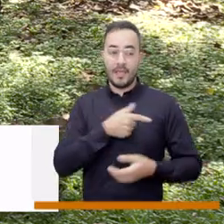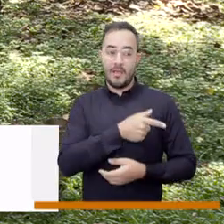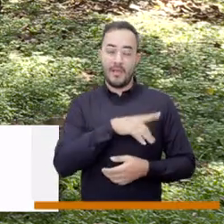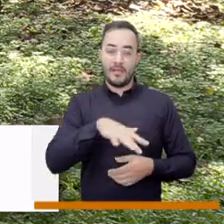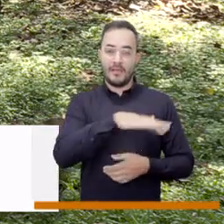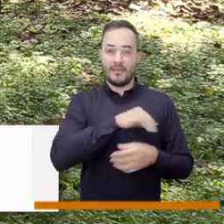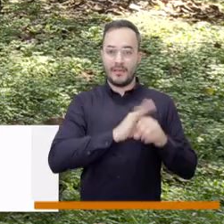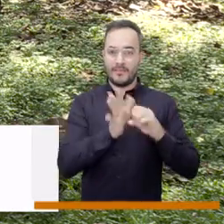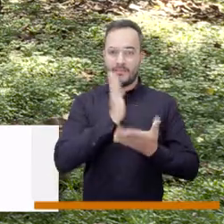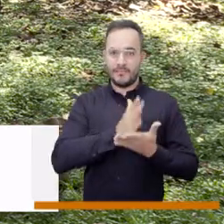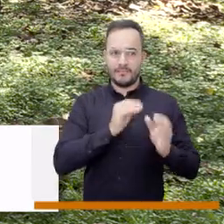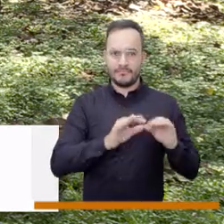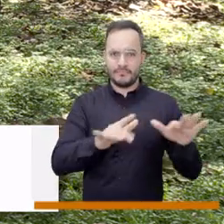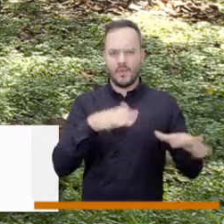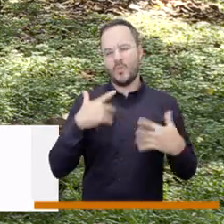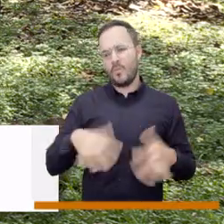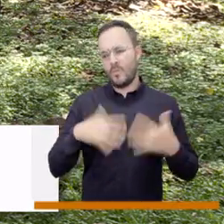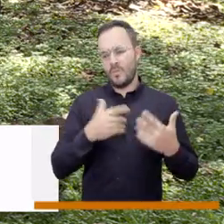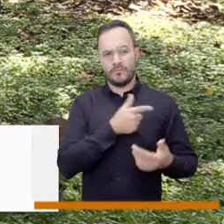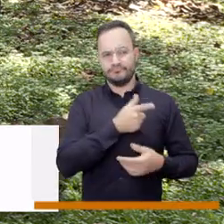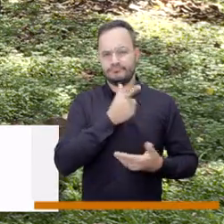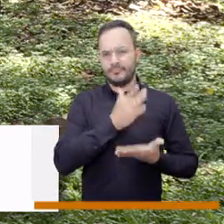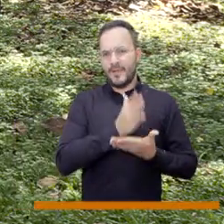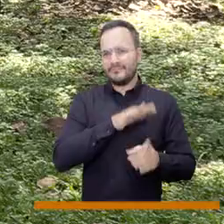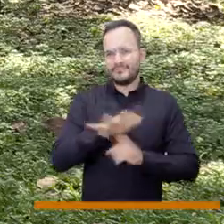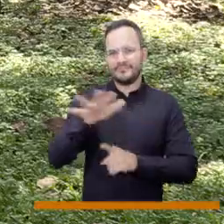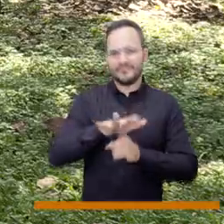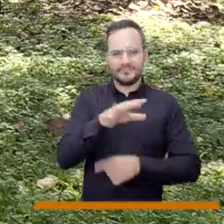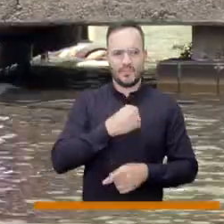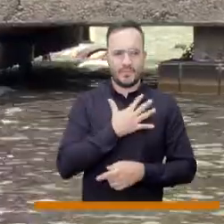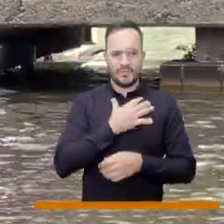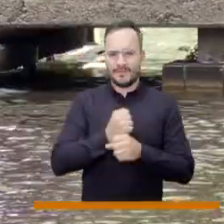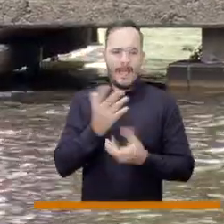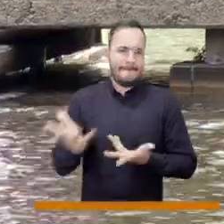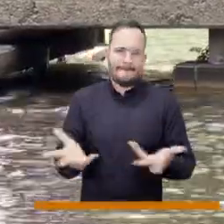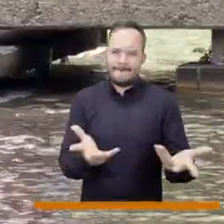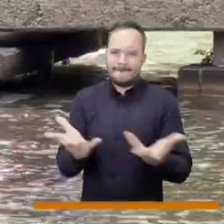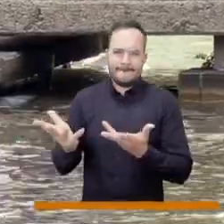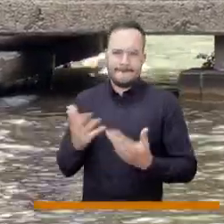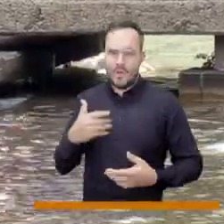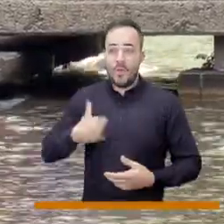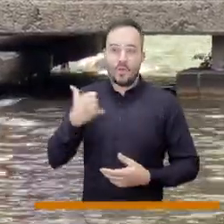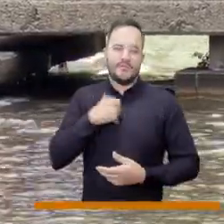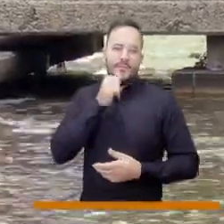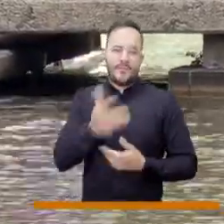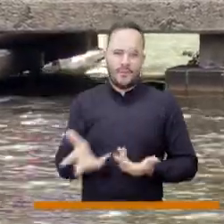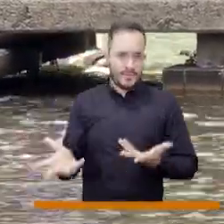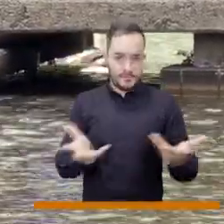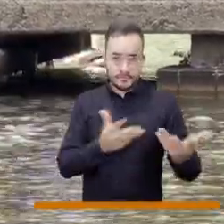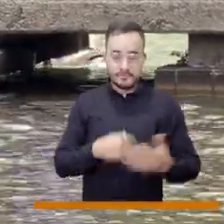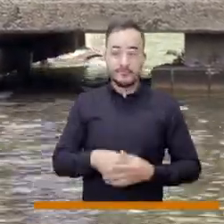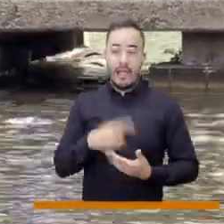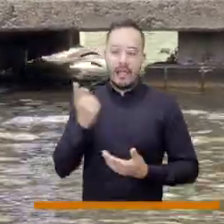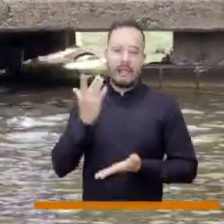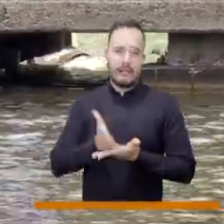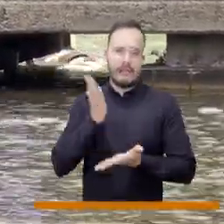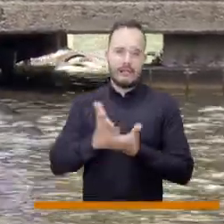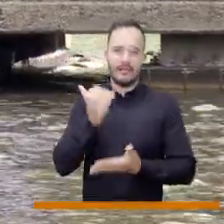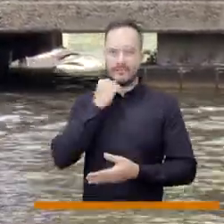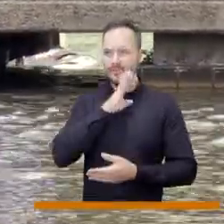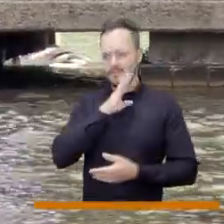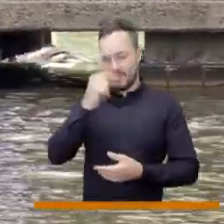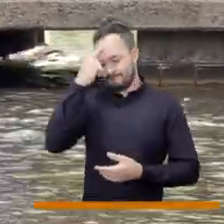fue una gran causa para generar este aumento en el desempleo y en el desempleo juvenil, pero también generó muchas